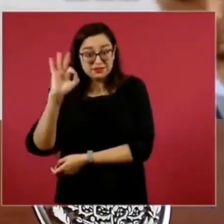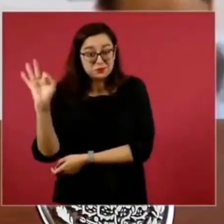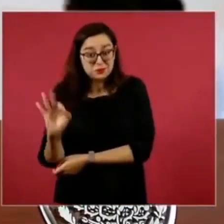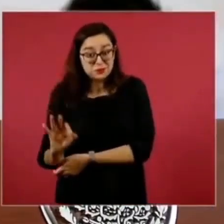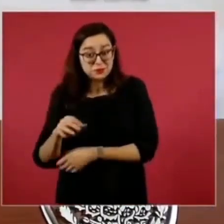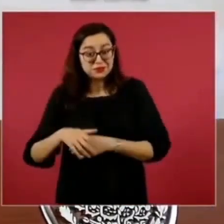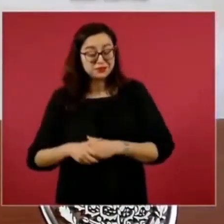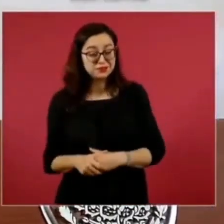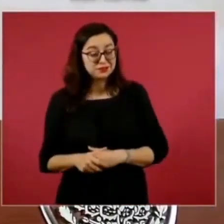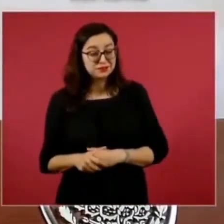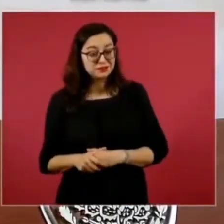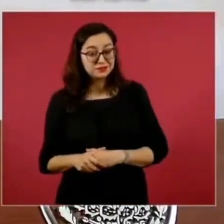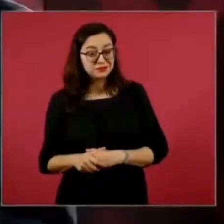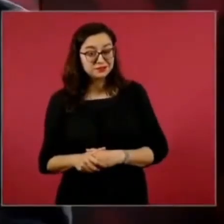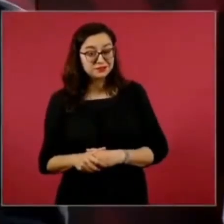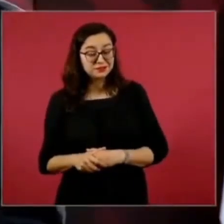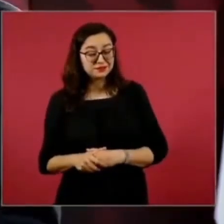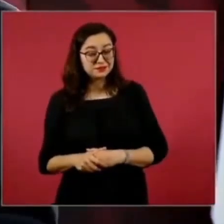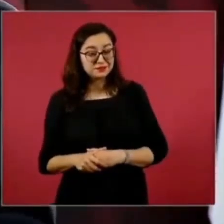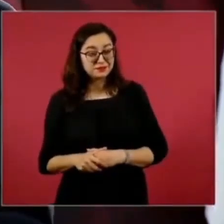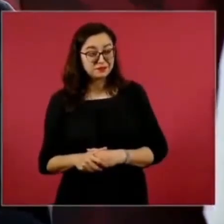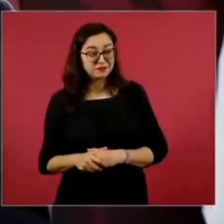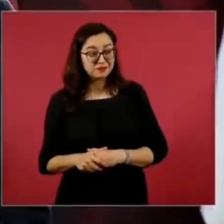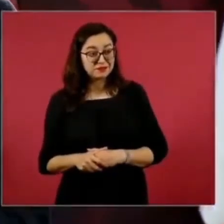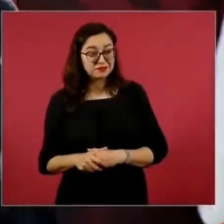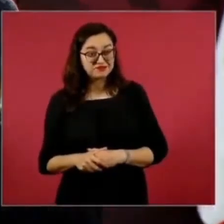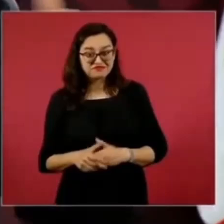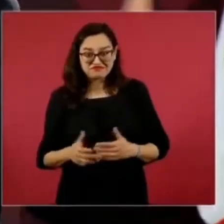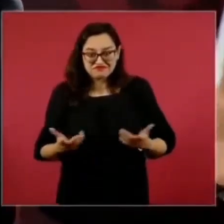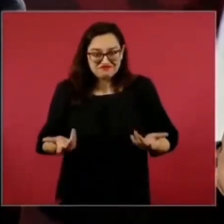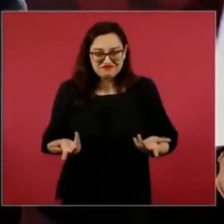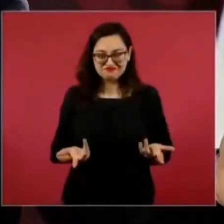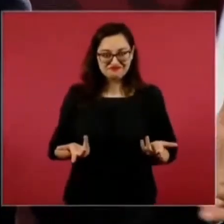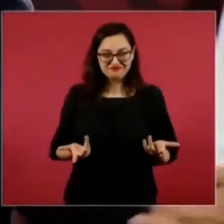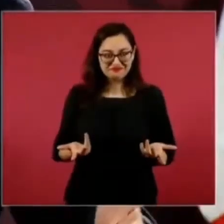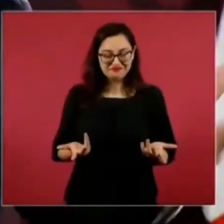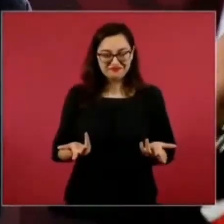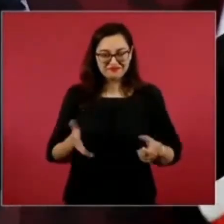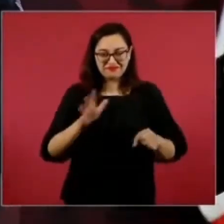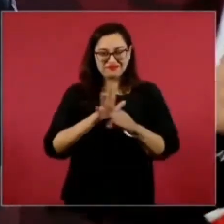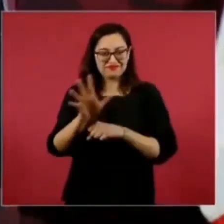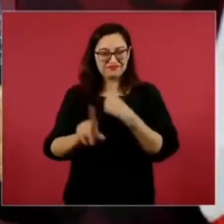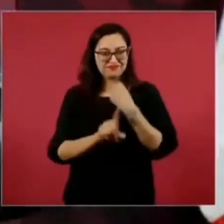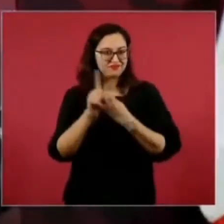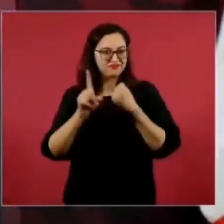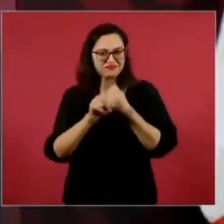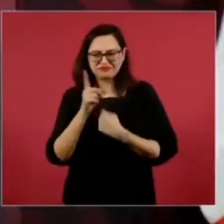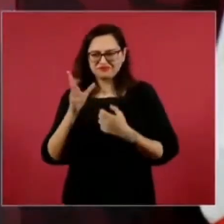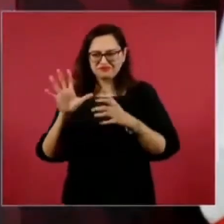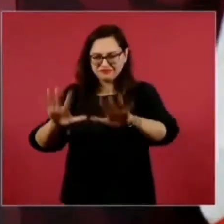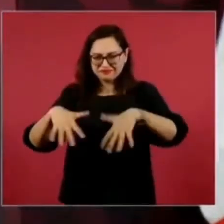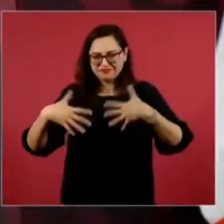¿por qué no va a tener mayoría calificada?